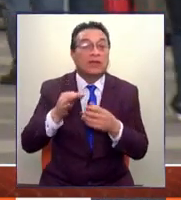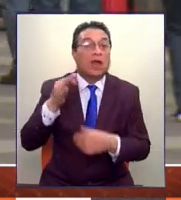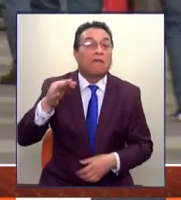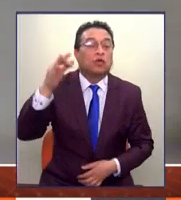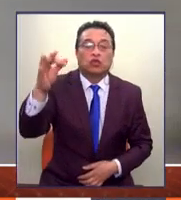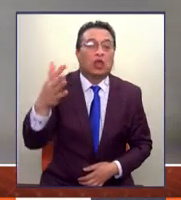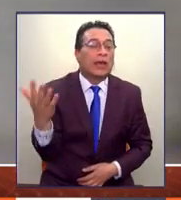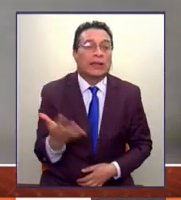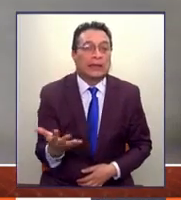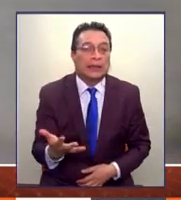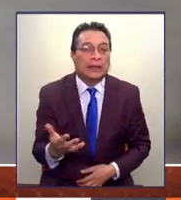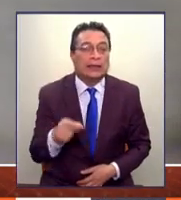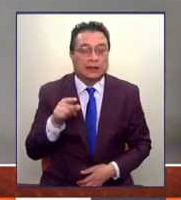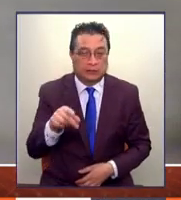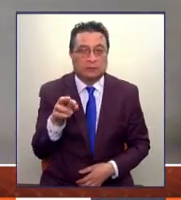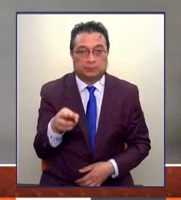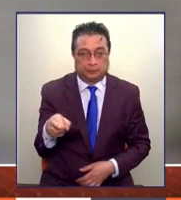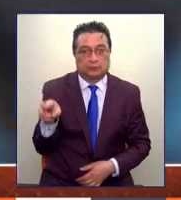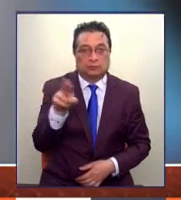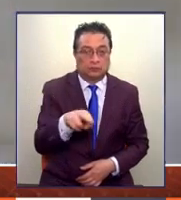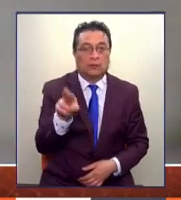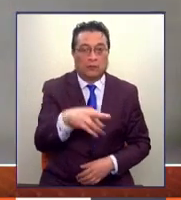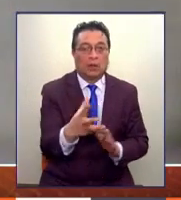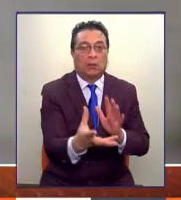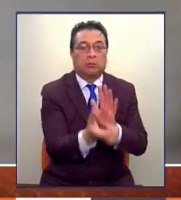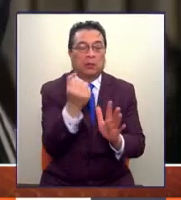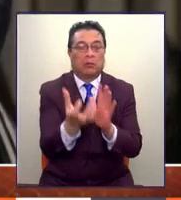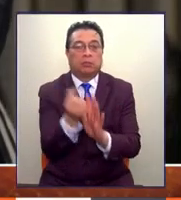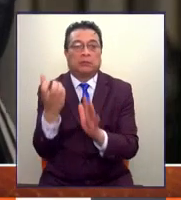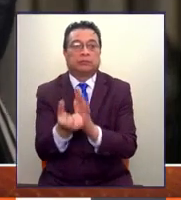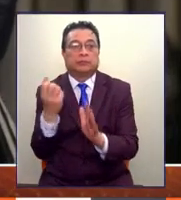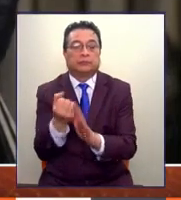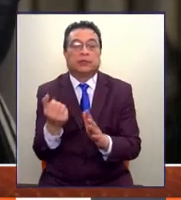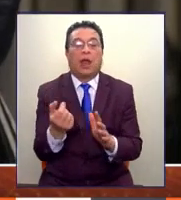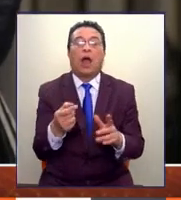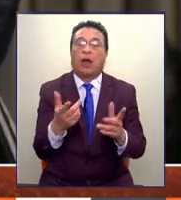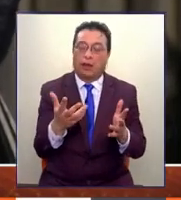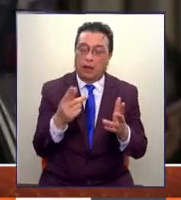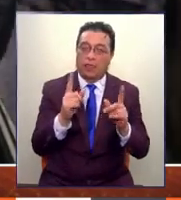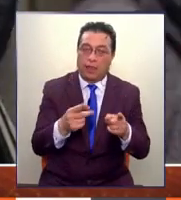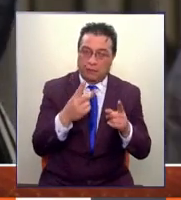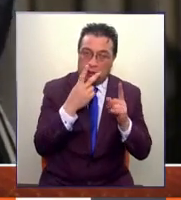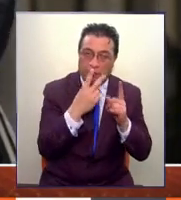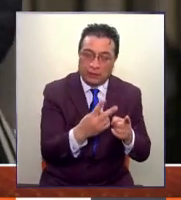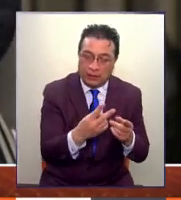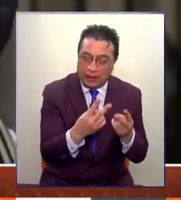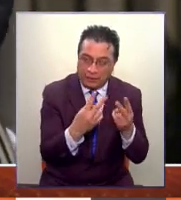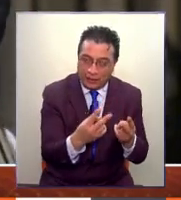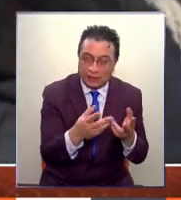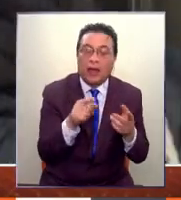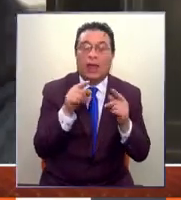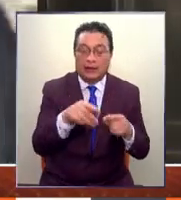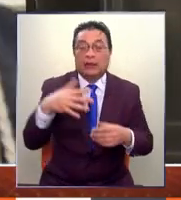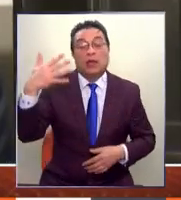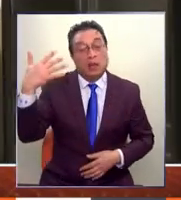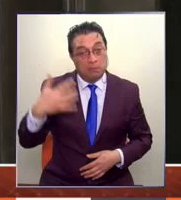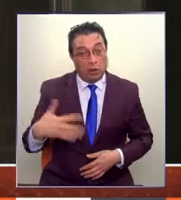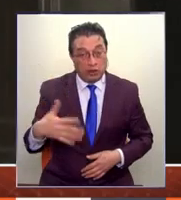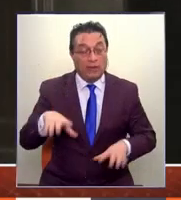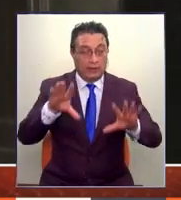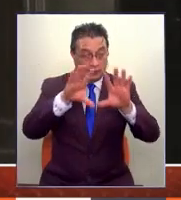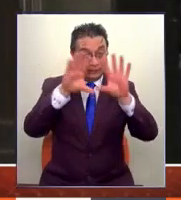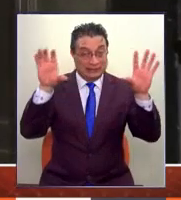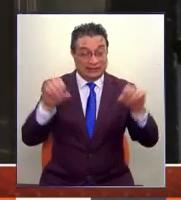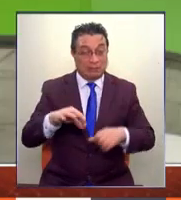sucesivo retiro. Y eso es algo que hay que tener a la vista. Acá es fundamental entender que los sistemas de pensiones,